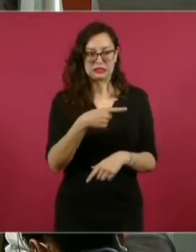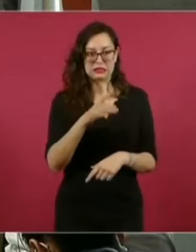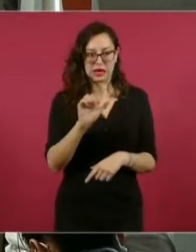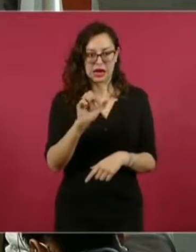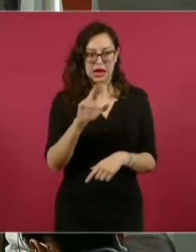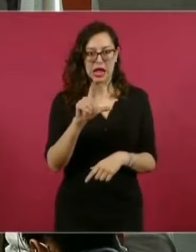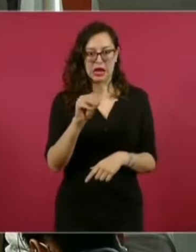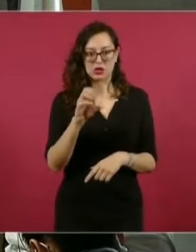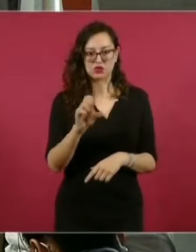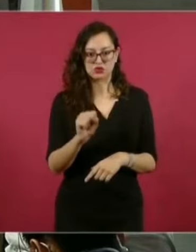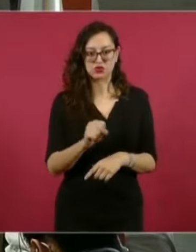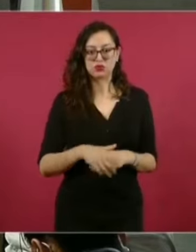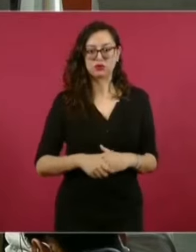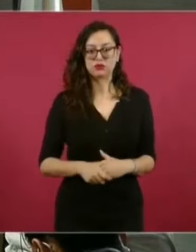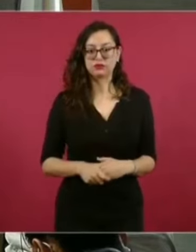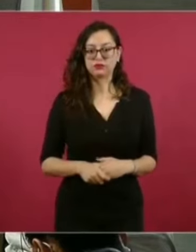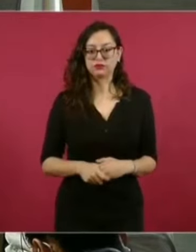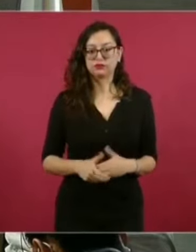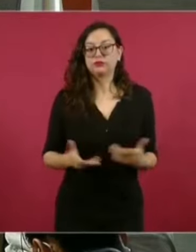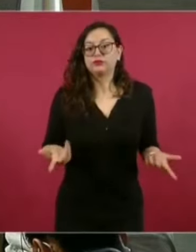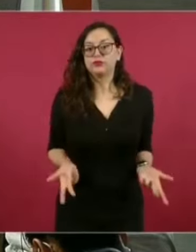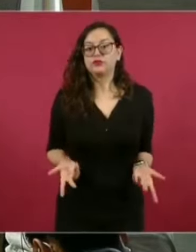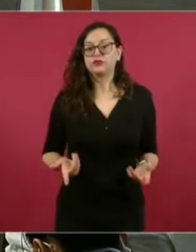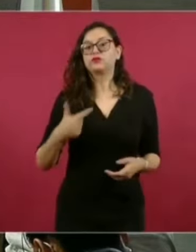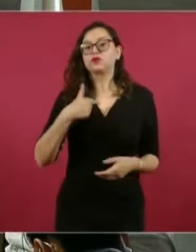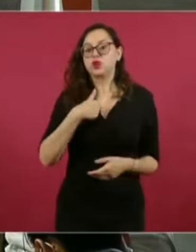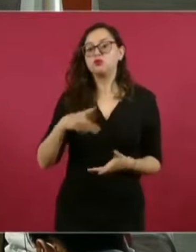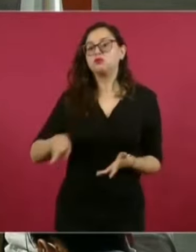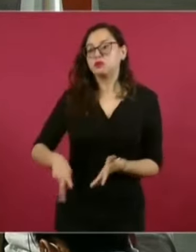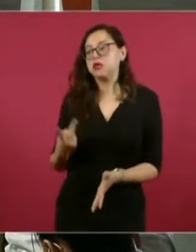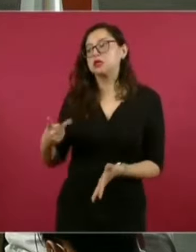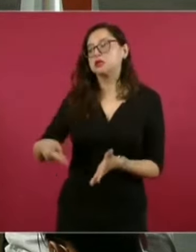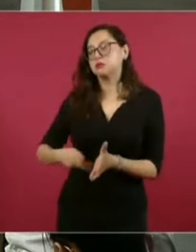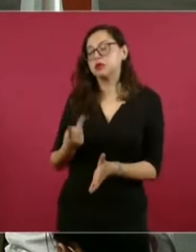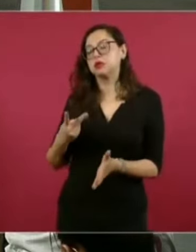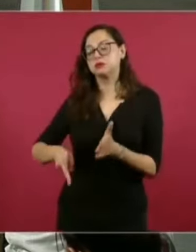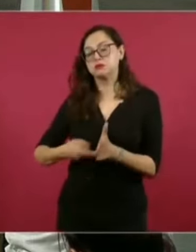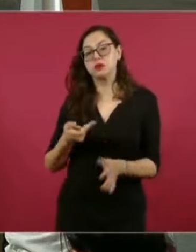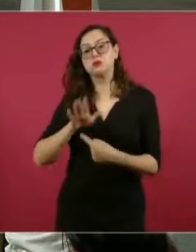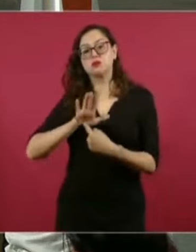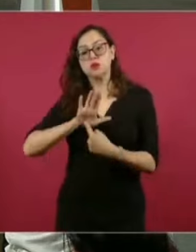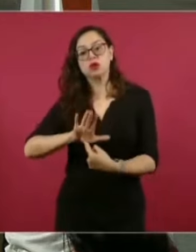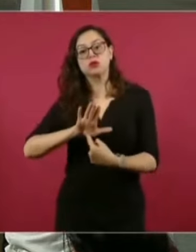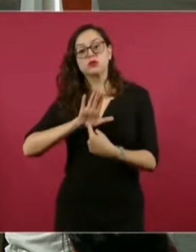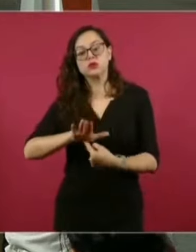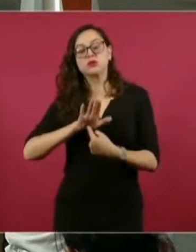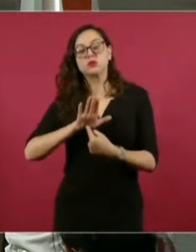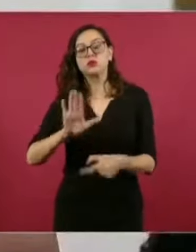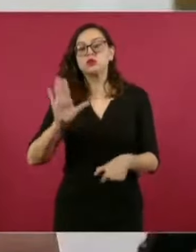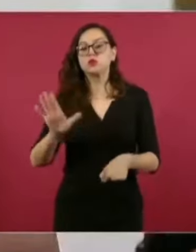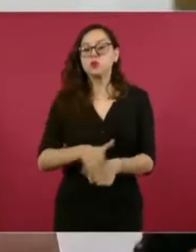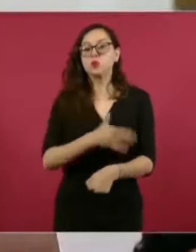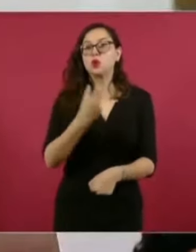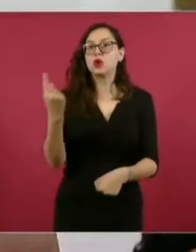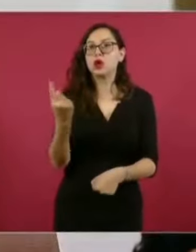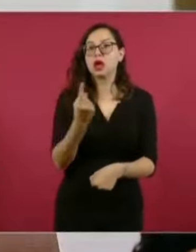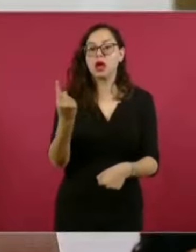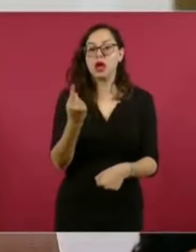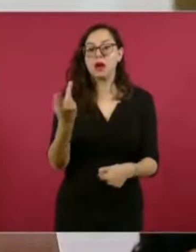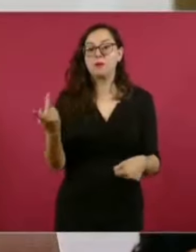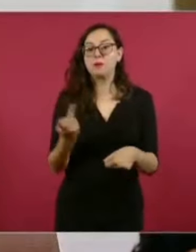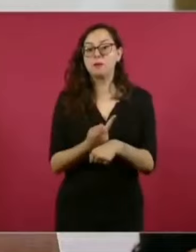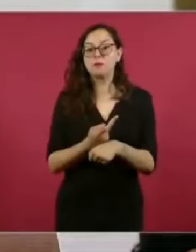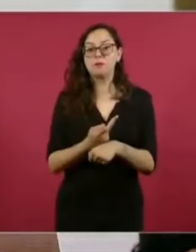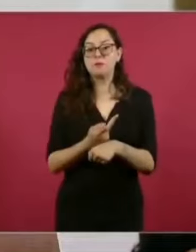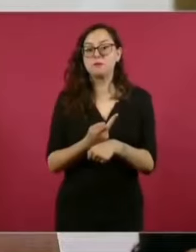Es que aunque se repita, como ellos